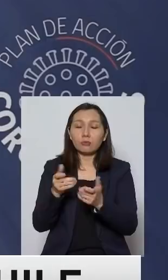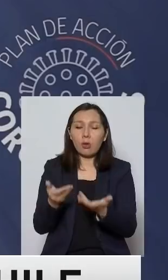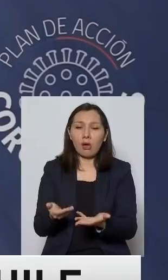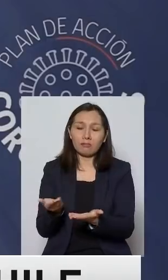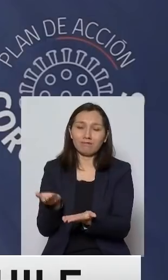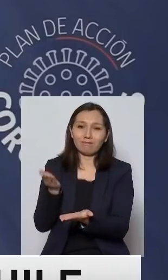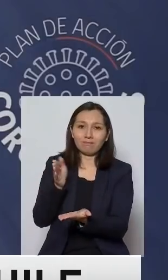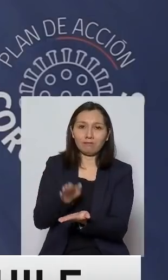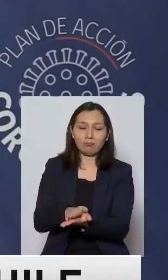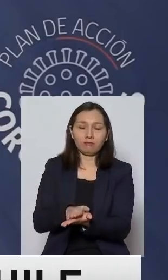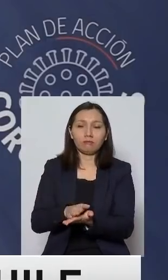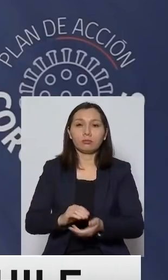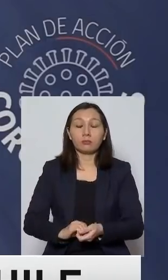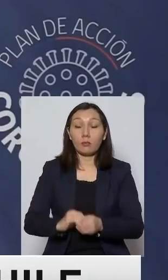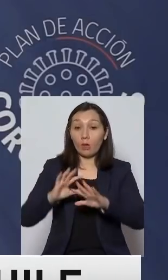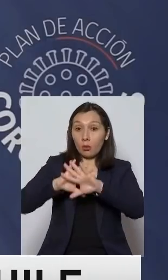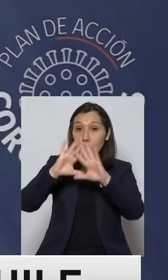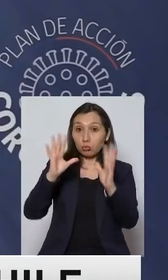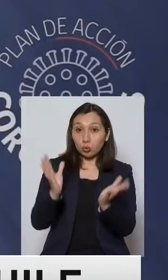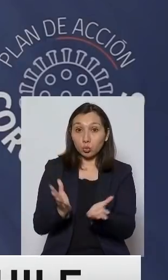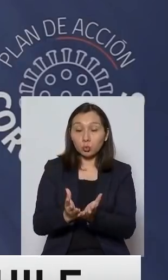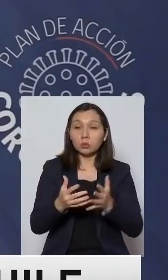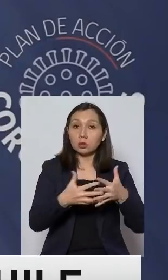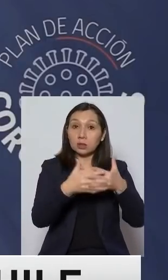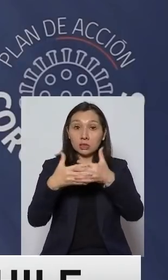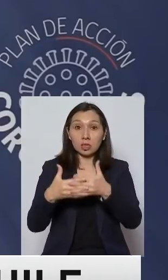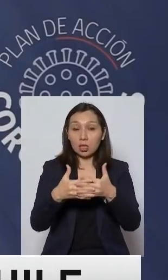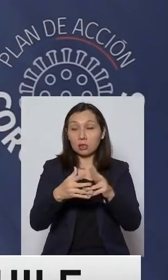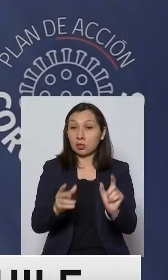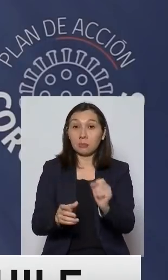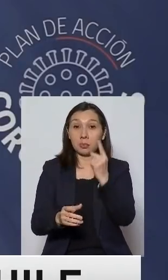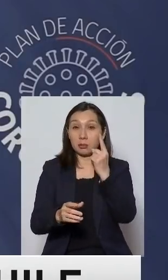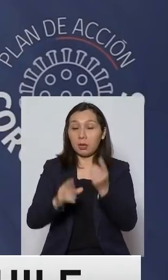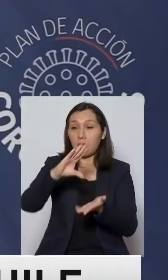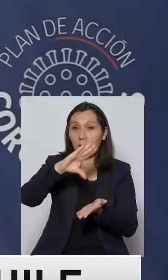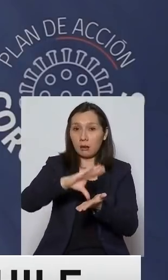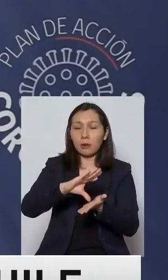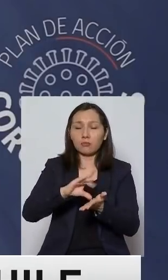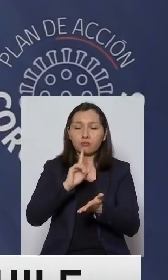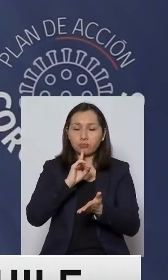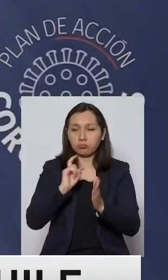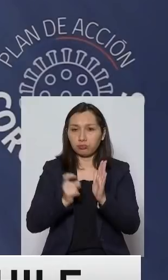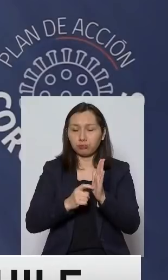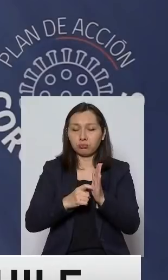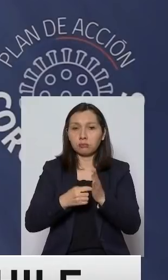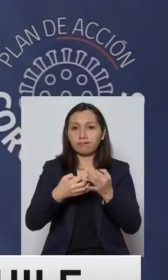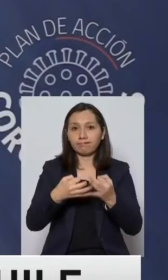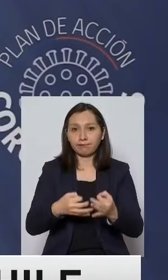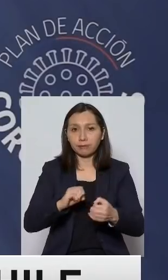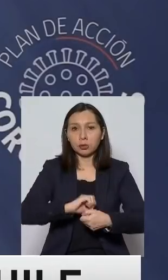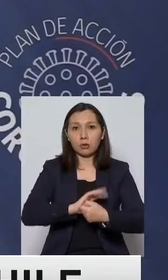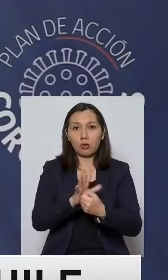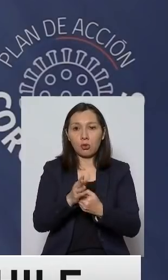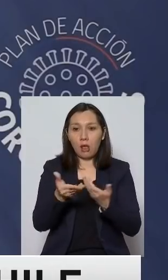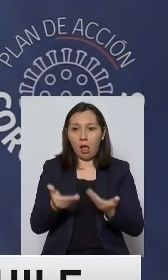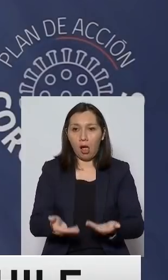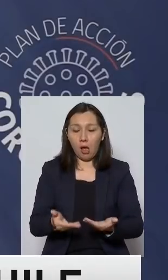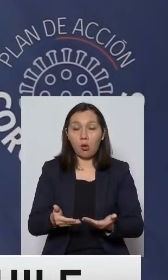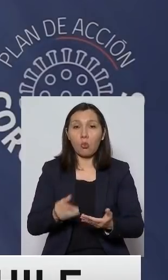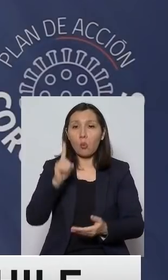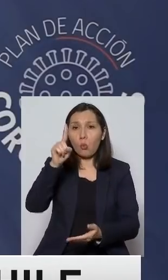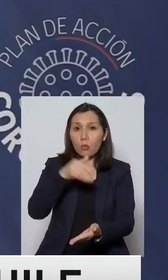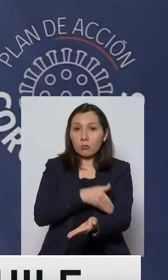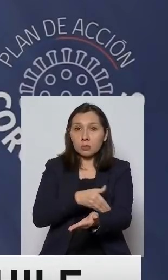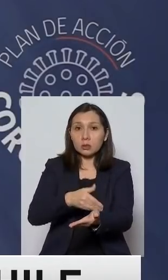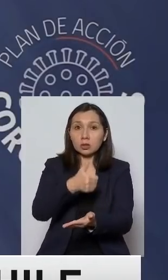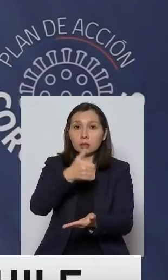fallecido. En el mundo, los Estados Unidos sigue siendo el país que presenta más casos confirmados hasta la fecha, con 1